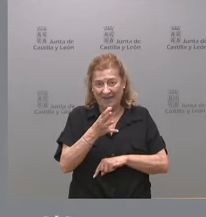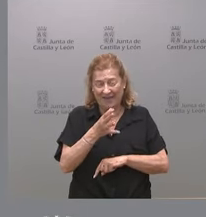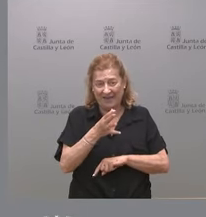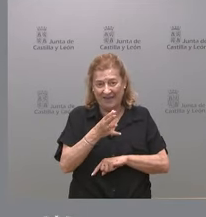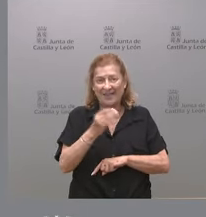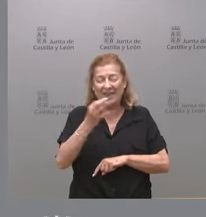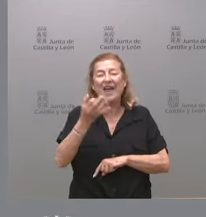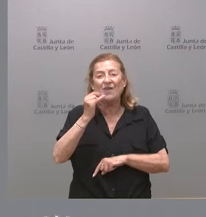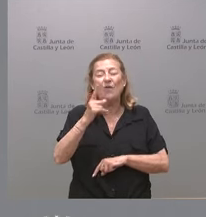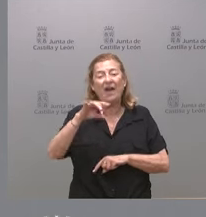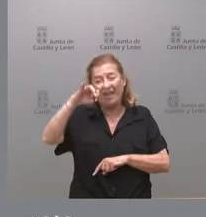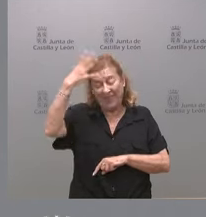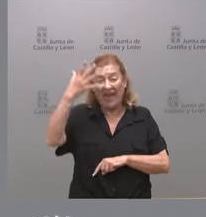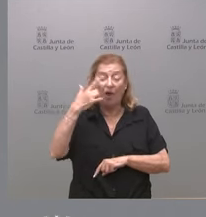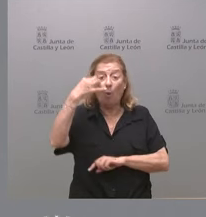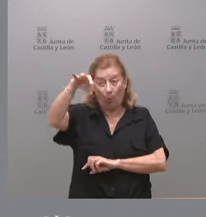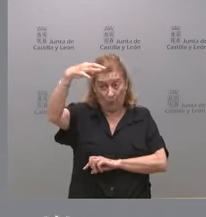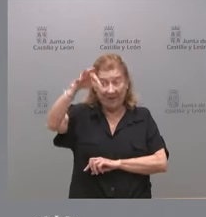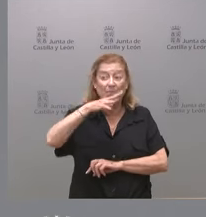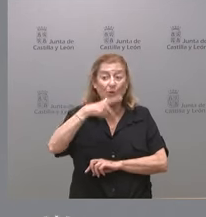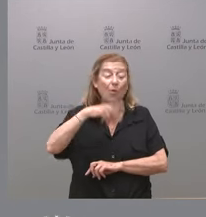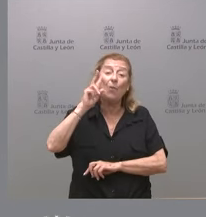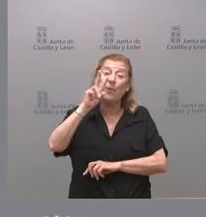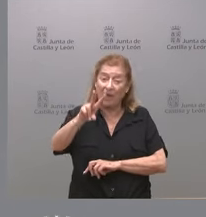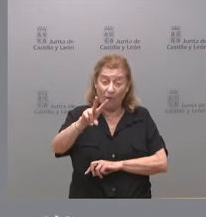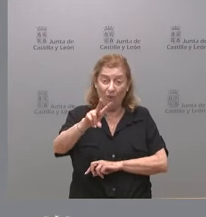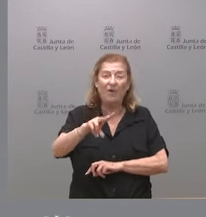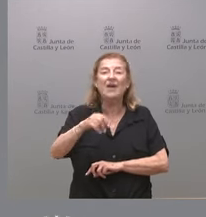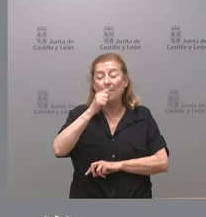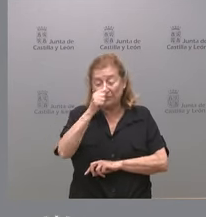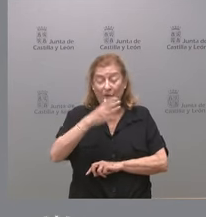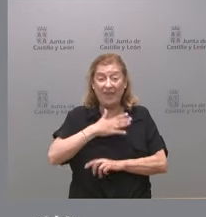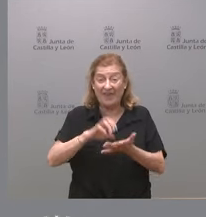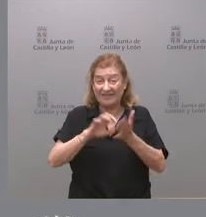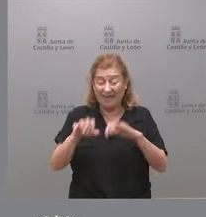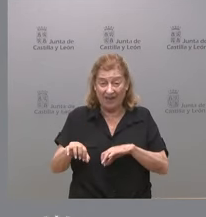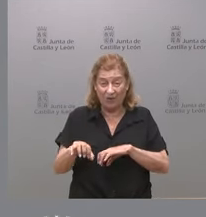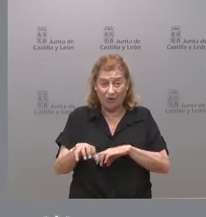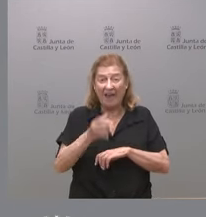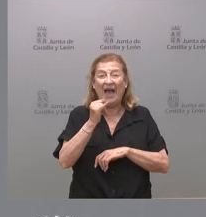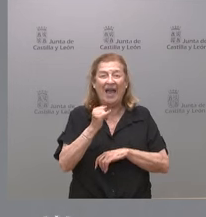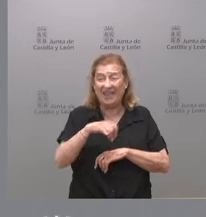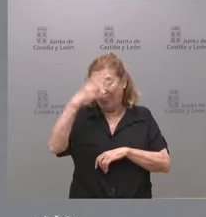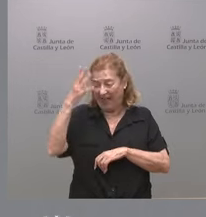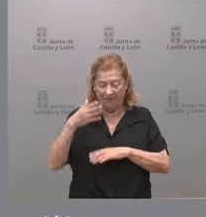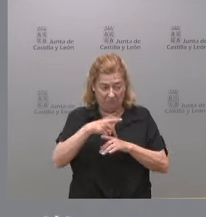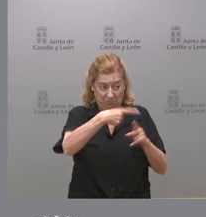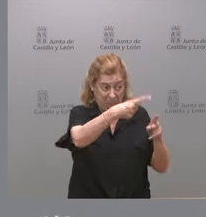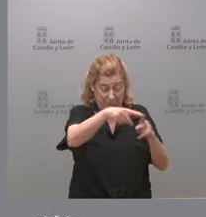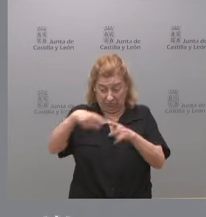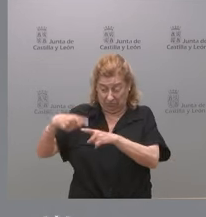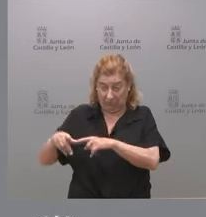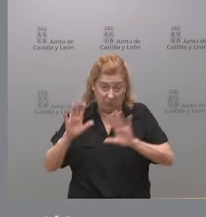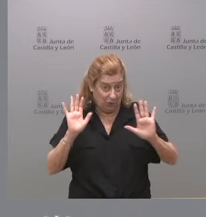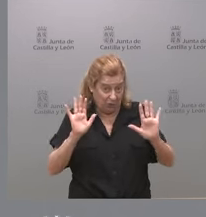que tuviera una idea única porque vemos que incluso en el PSOE de Castilla y León hay varias ideas y por